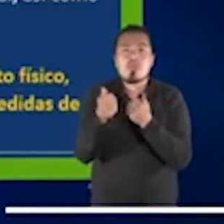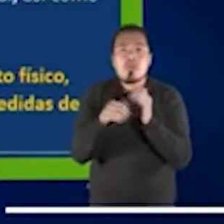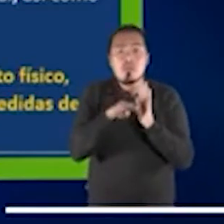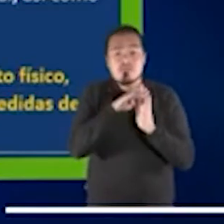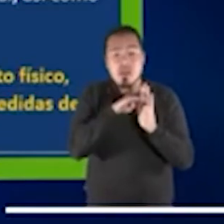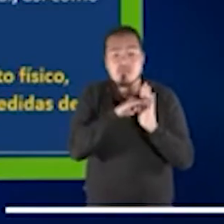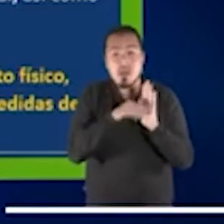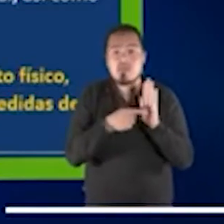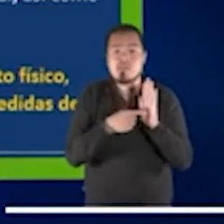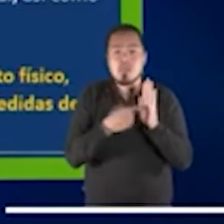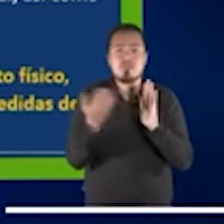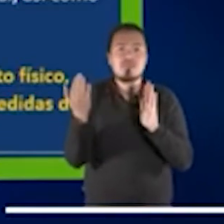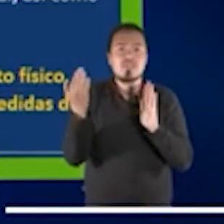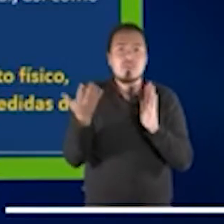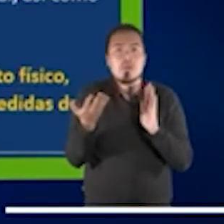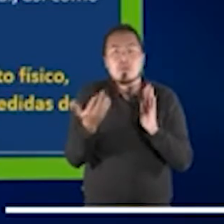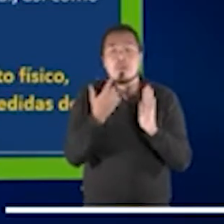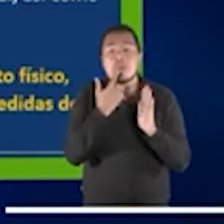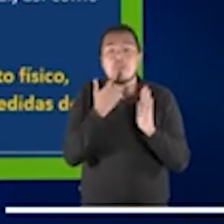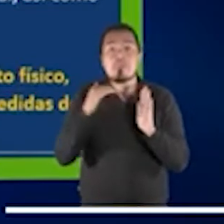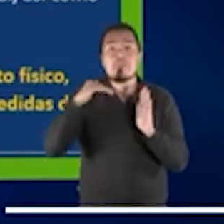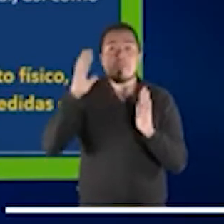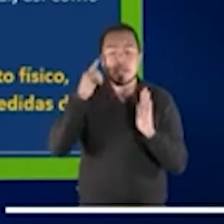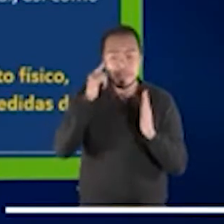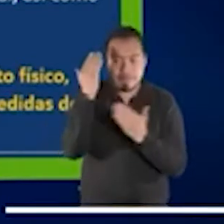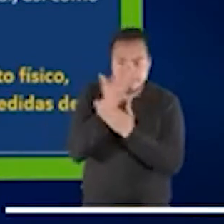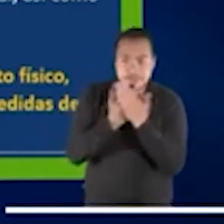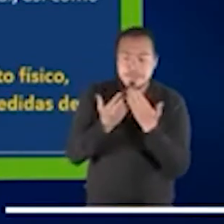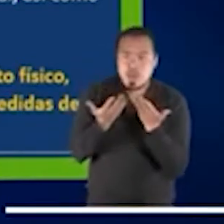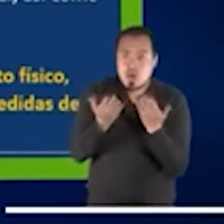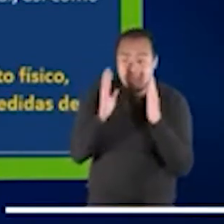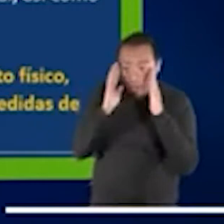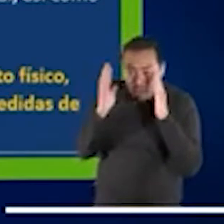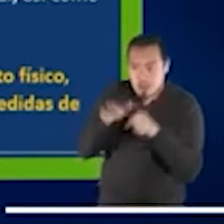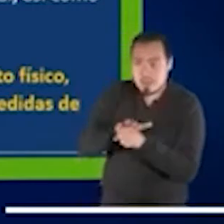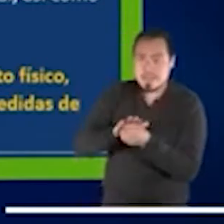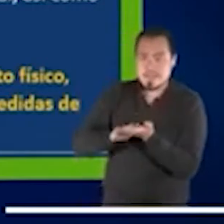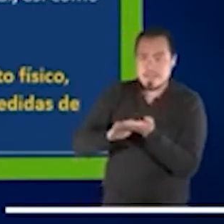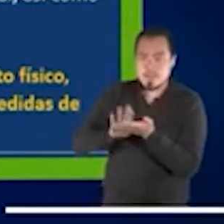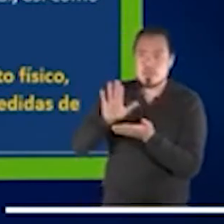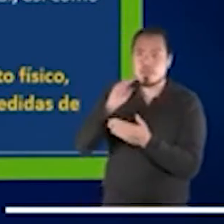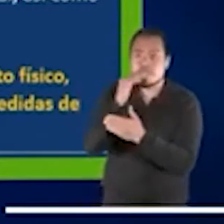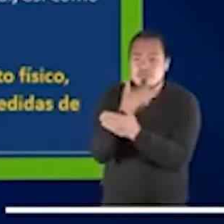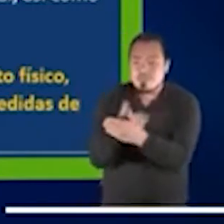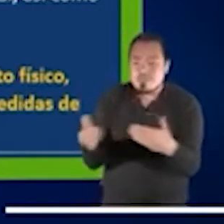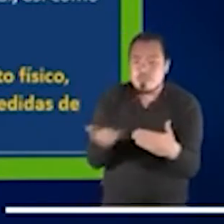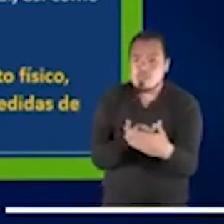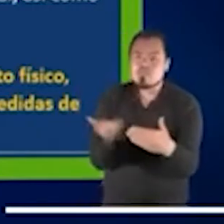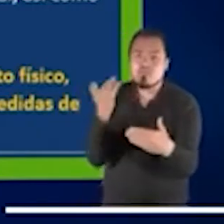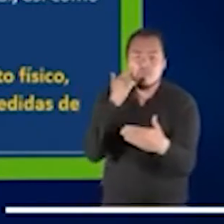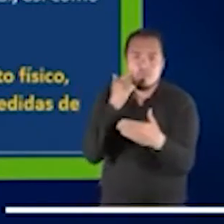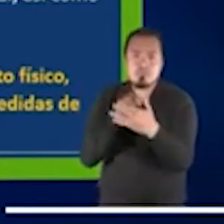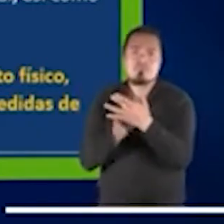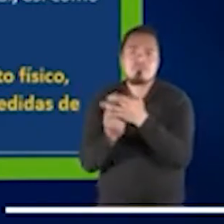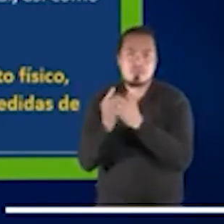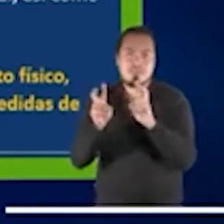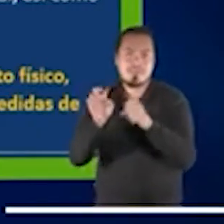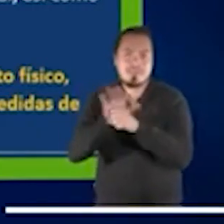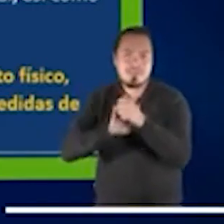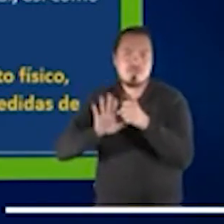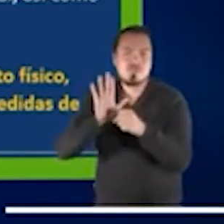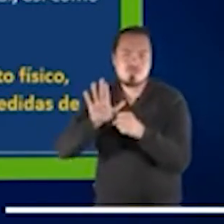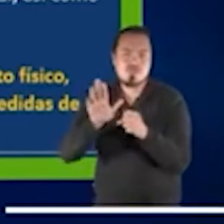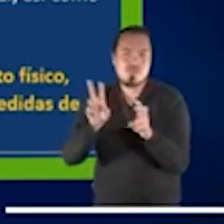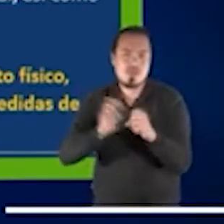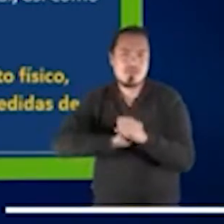evaluar la situación de los niños en los sistemas de justicia juvenil durante la pandemia, y en